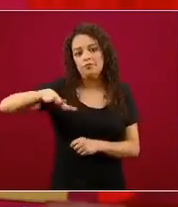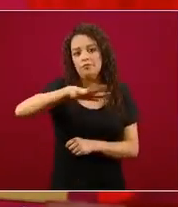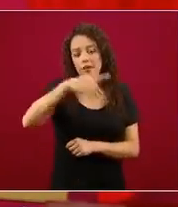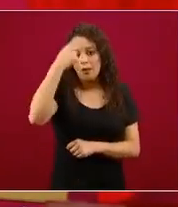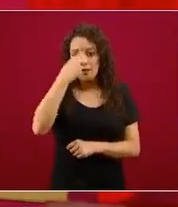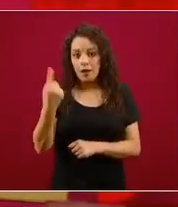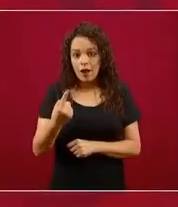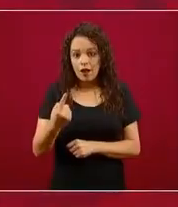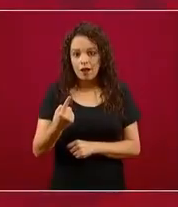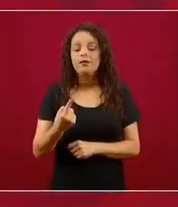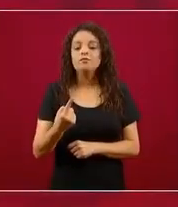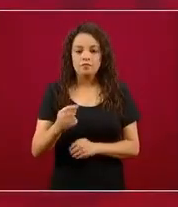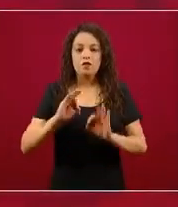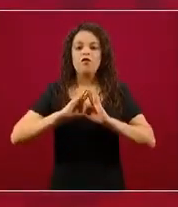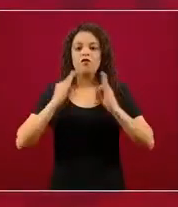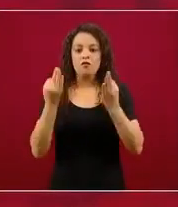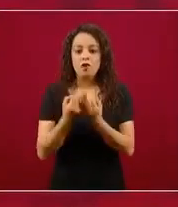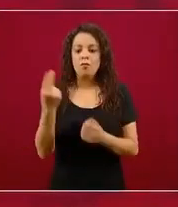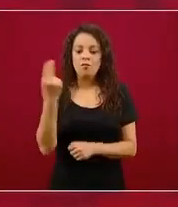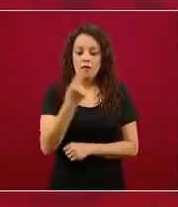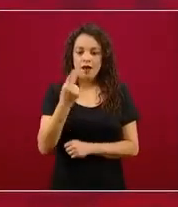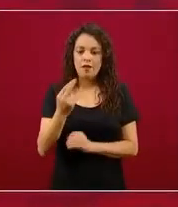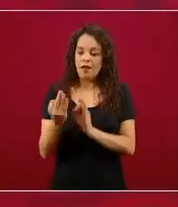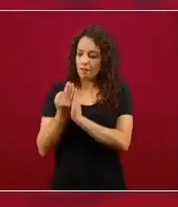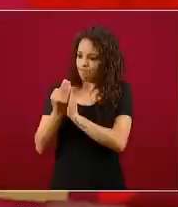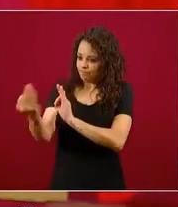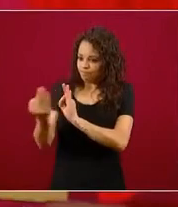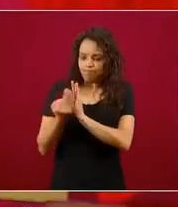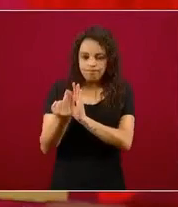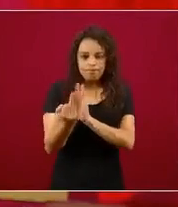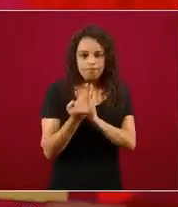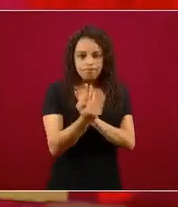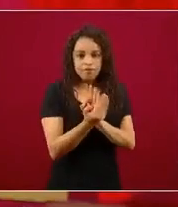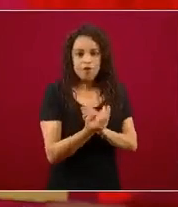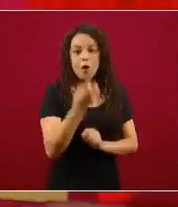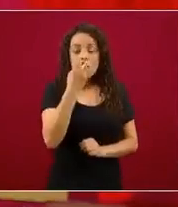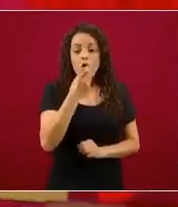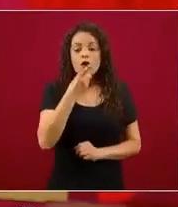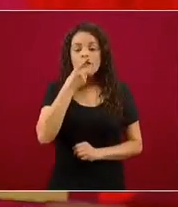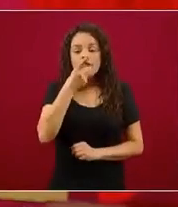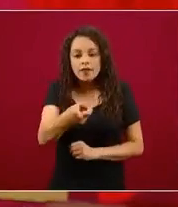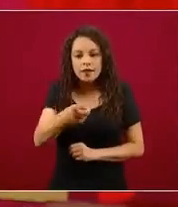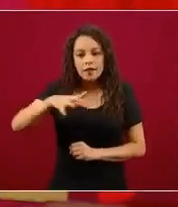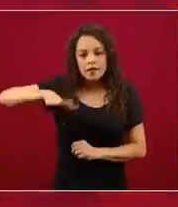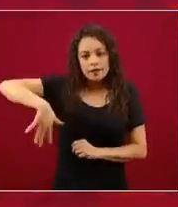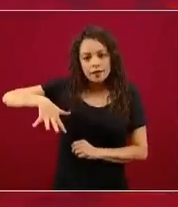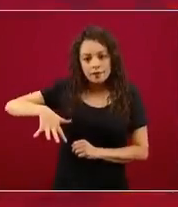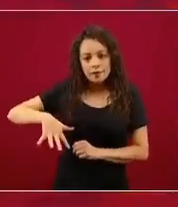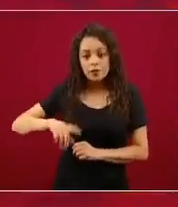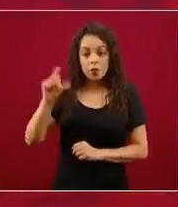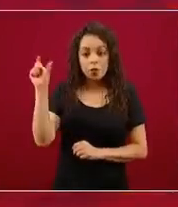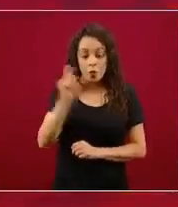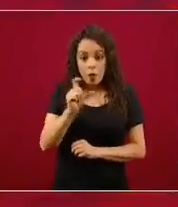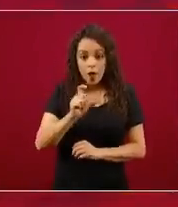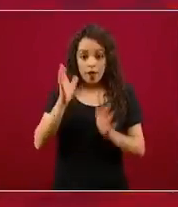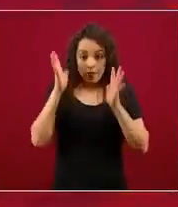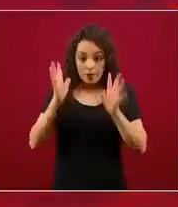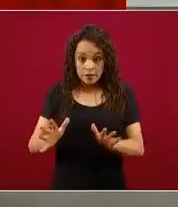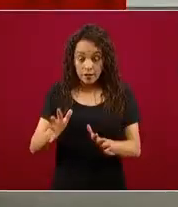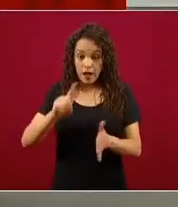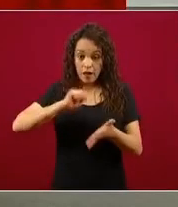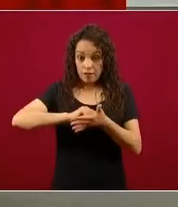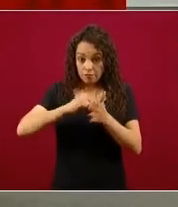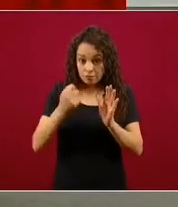social y por eso dijimos repetidamente, lo vamos a hacer cuando sea técnica y científicamente procedente y así lo hicimos.